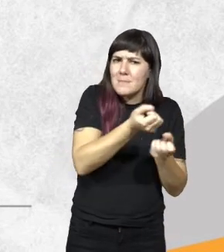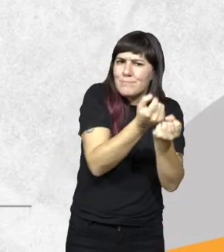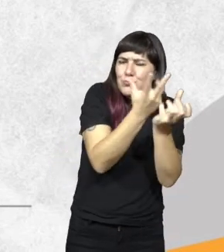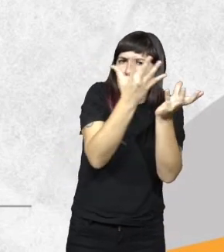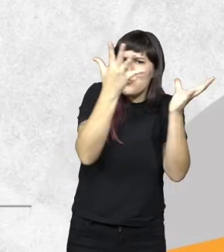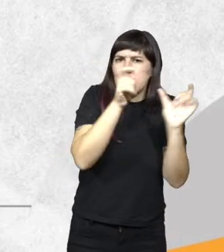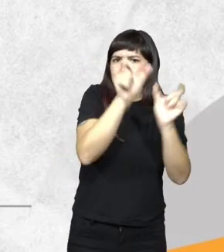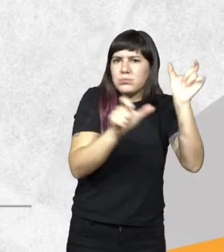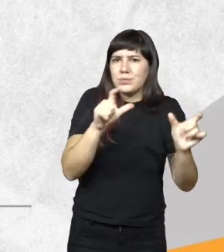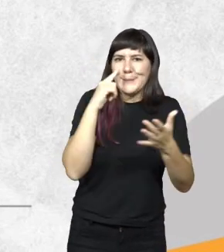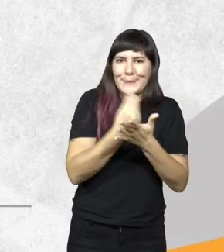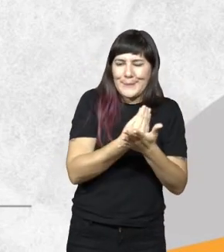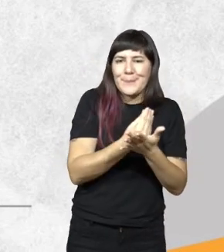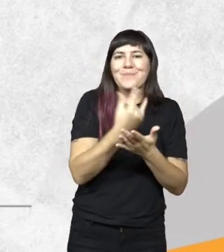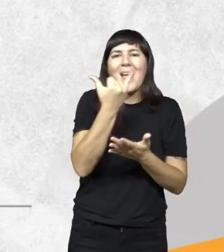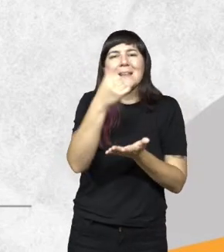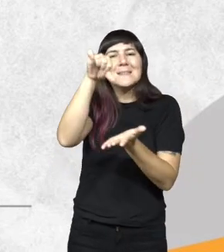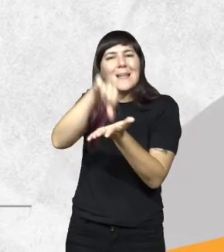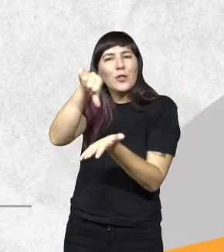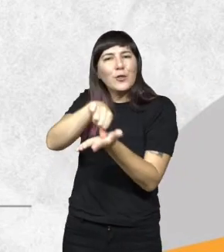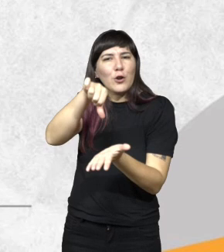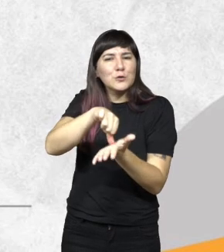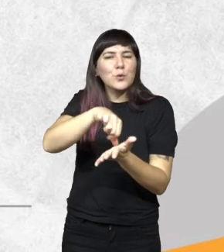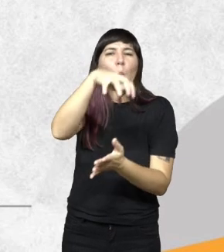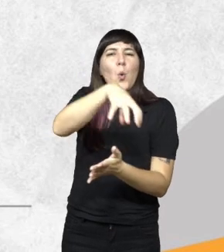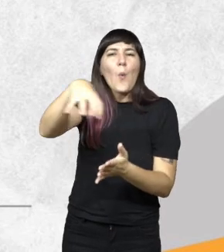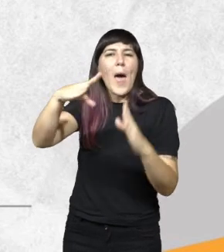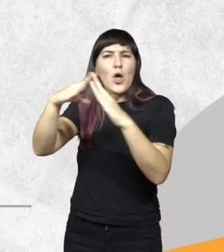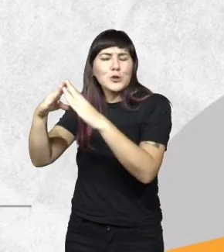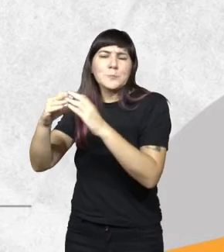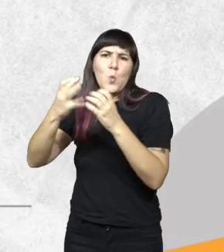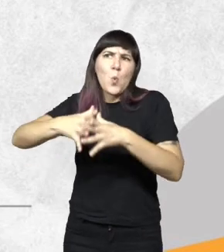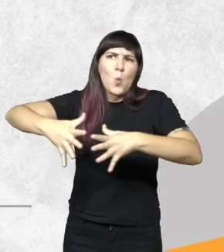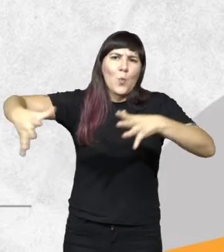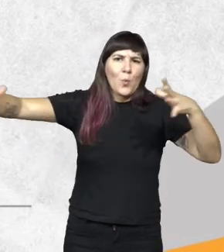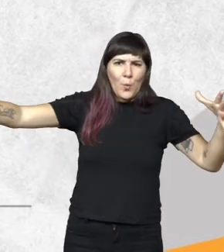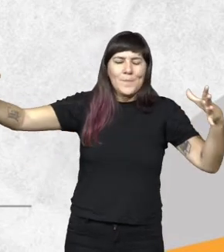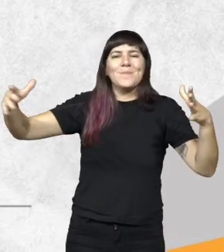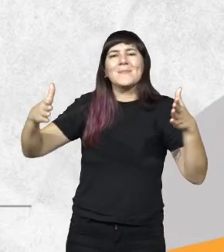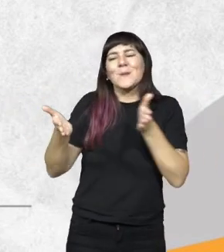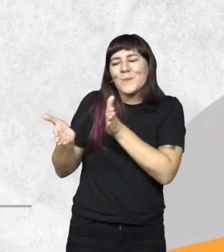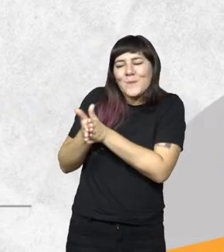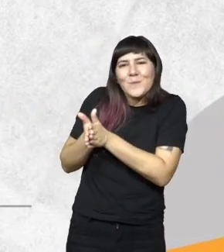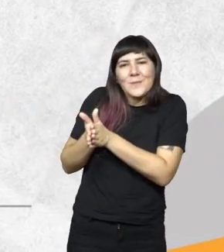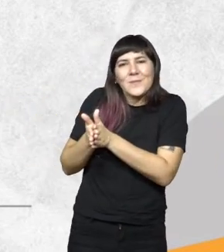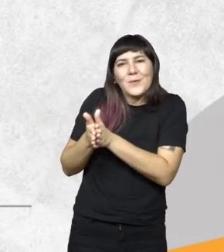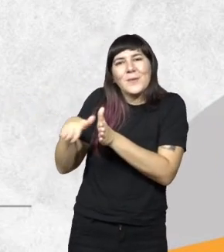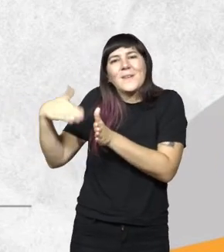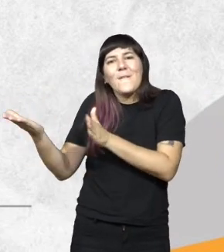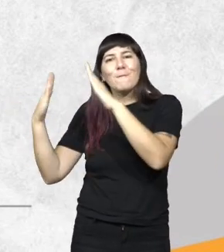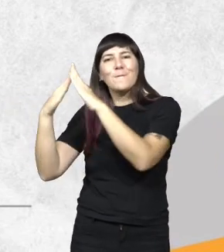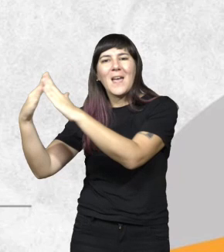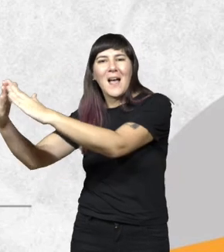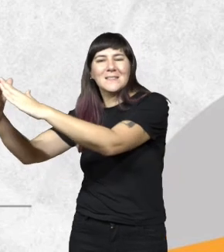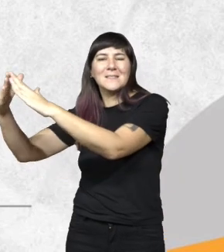país tiene centros urbanos extensos linderos o pegados a fincas con